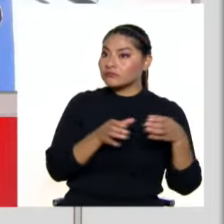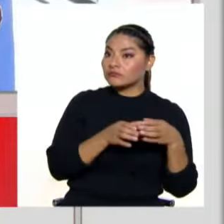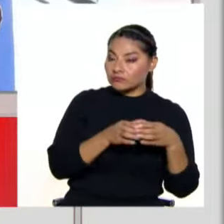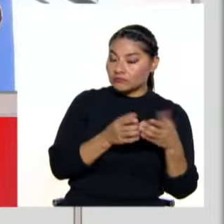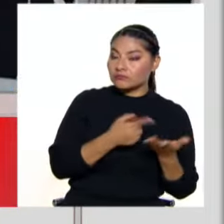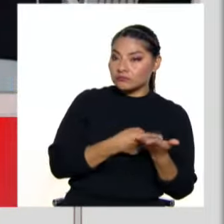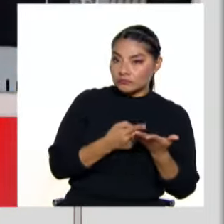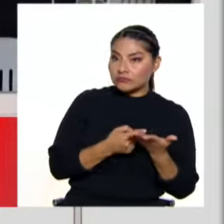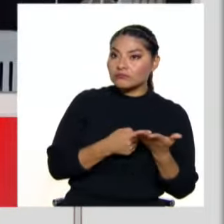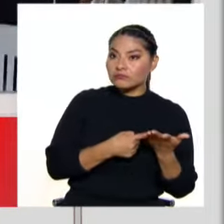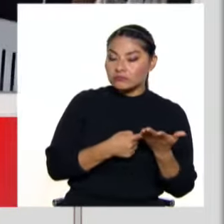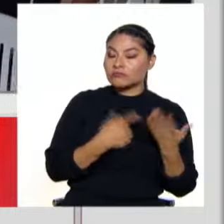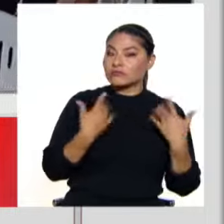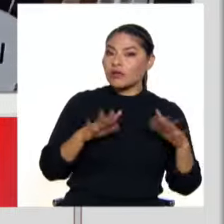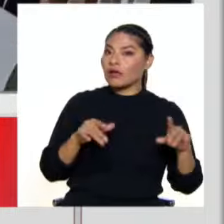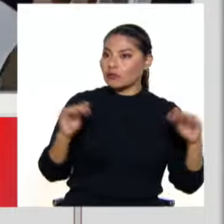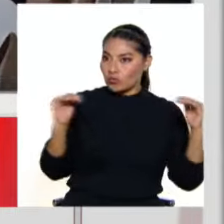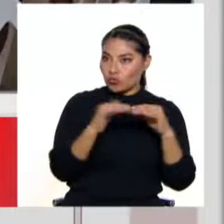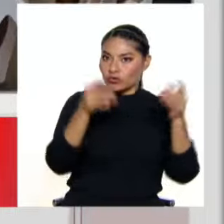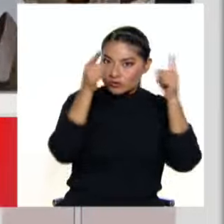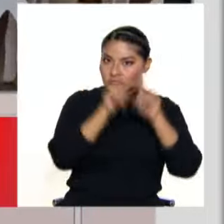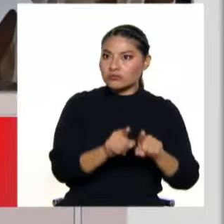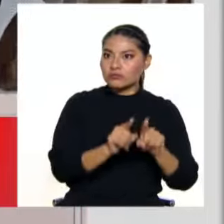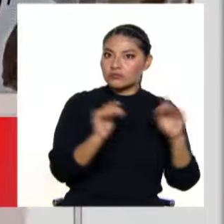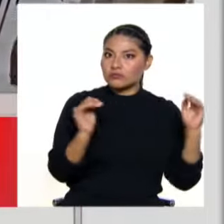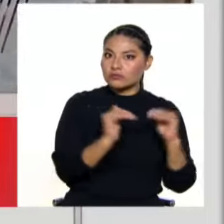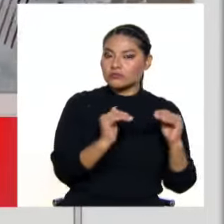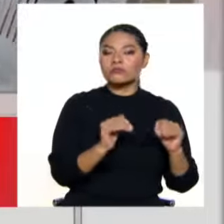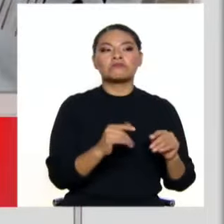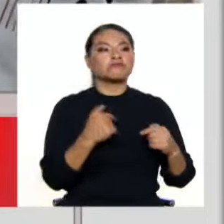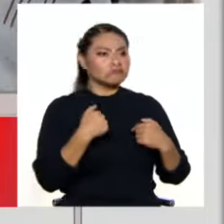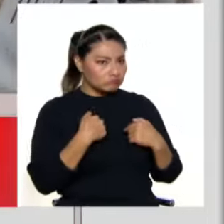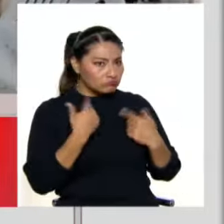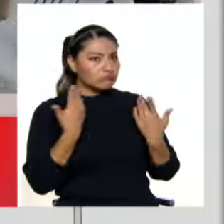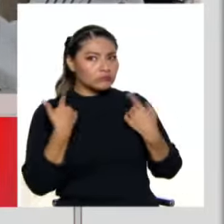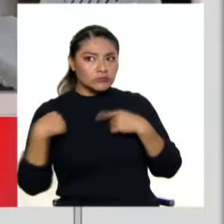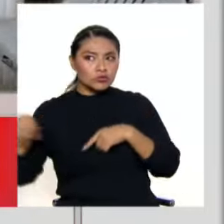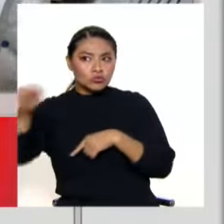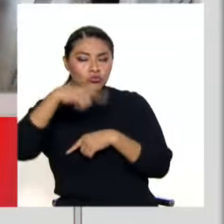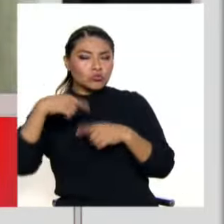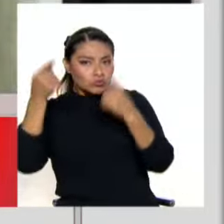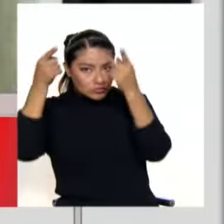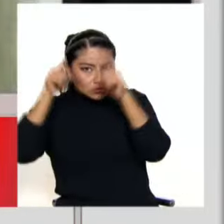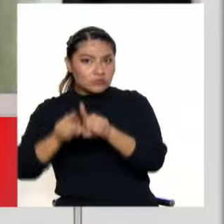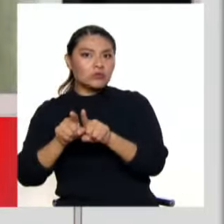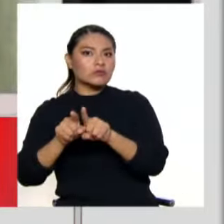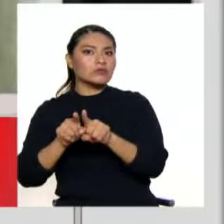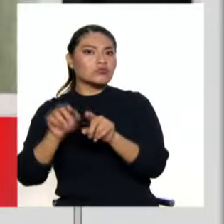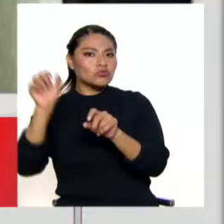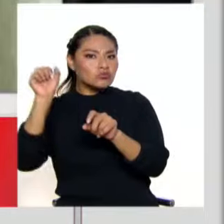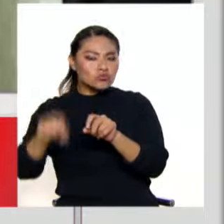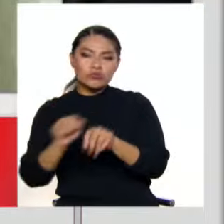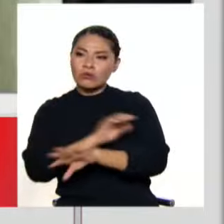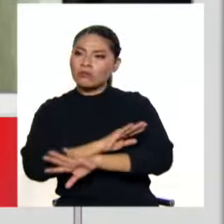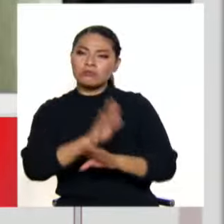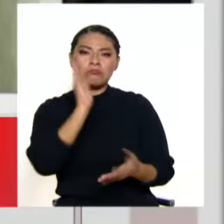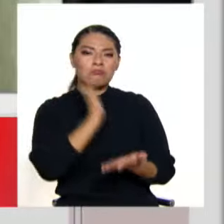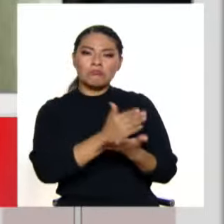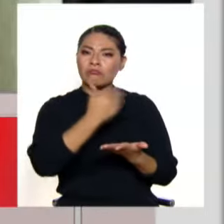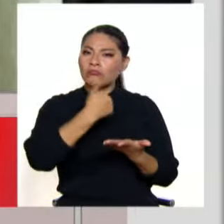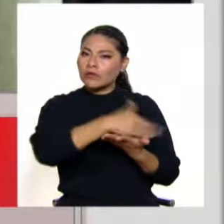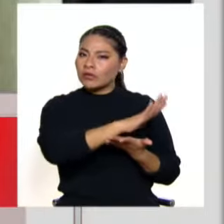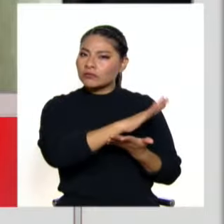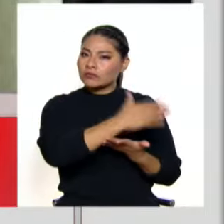Al margen de eso. Perdón, fue unánime la decisión. Sí, yo no tengo reparo en ello. De hecho, es la decisión que han tenido los magistrados